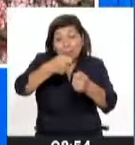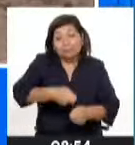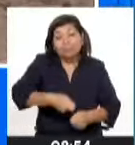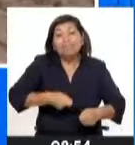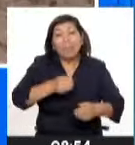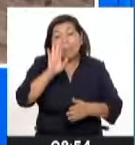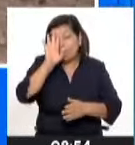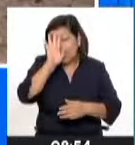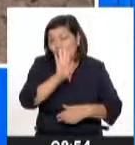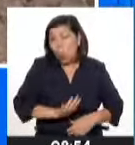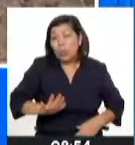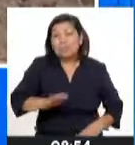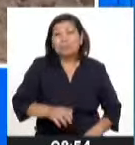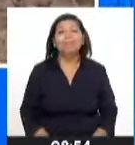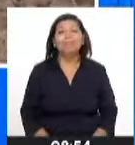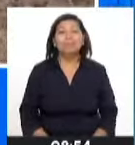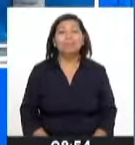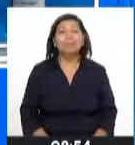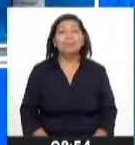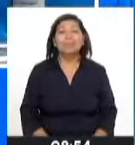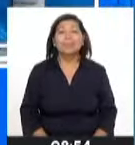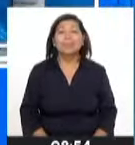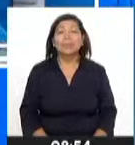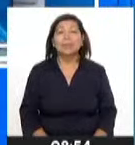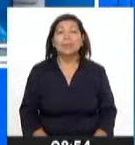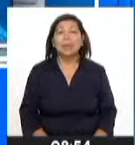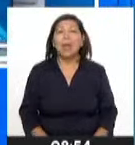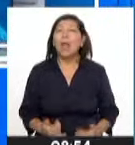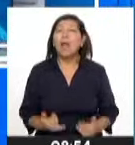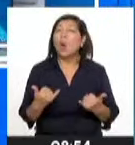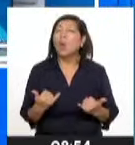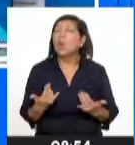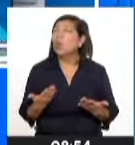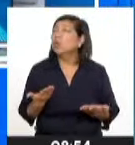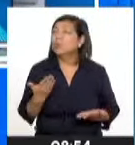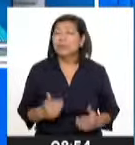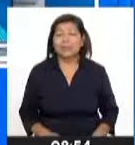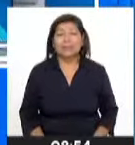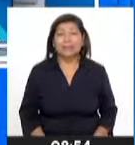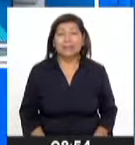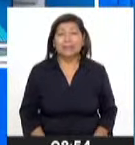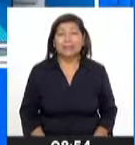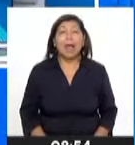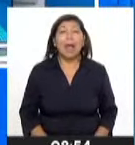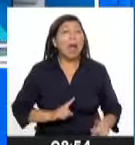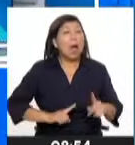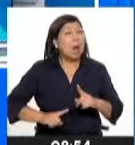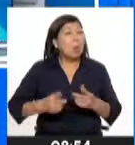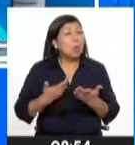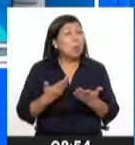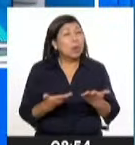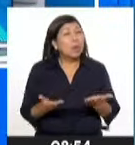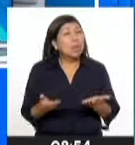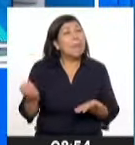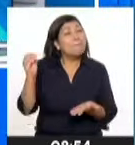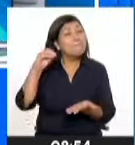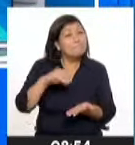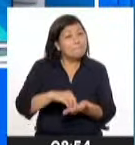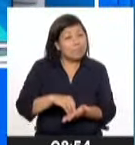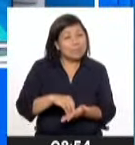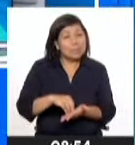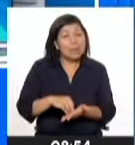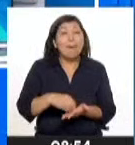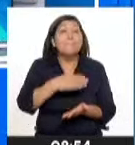Muy bien. Ministra, y ahora, respecto a algunos elementos adicionales para